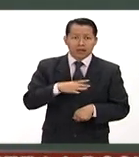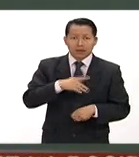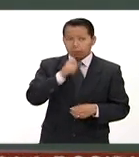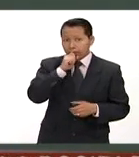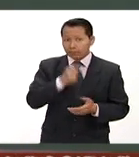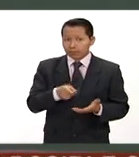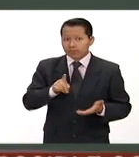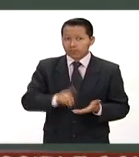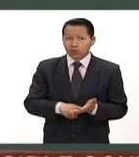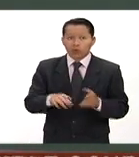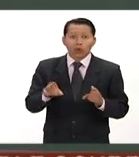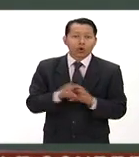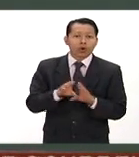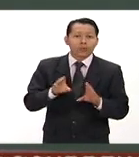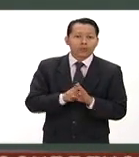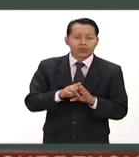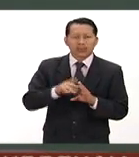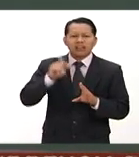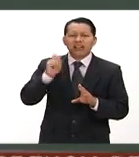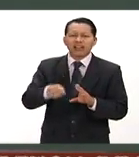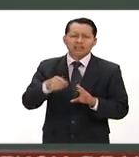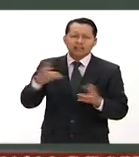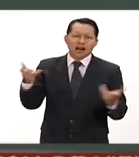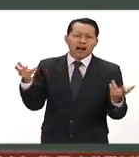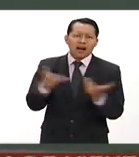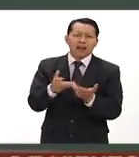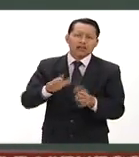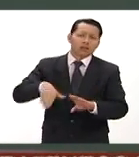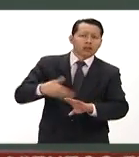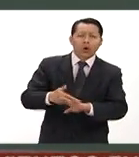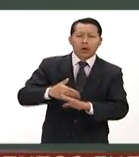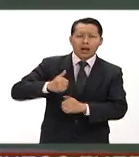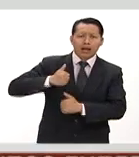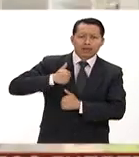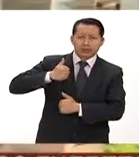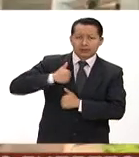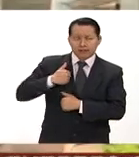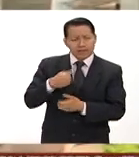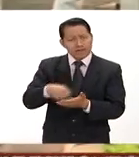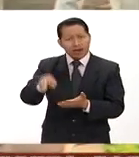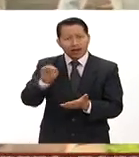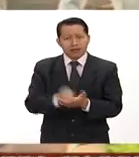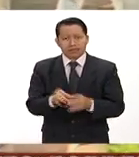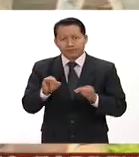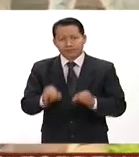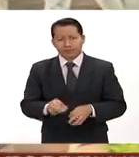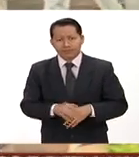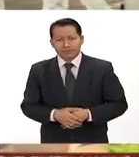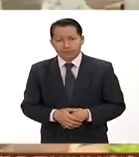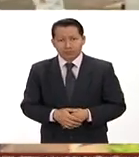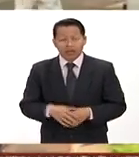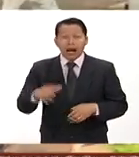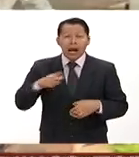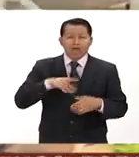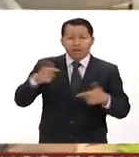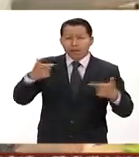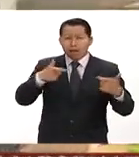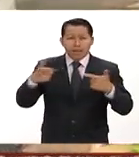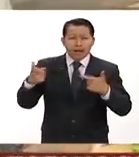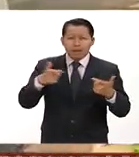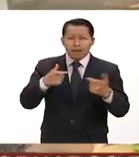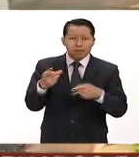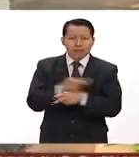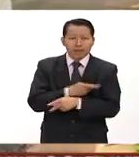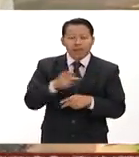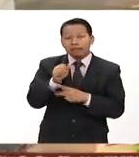actos en contra de mexicanos valientes y ejemplares. Después de un primer enfrentamiento, los elementos de la